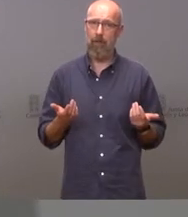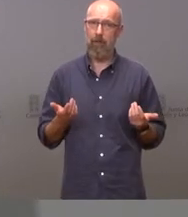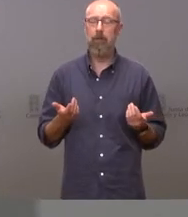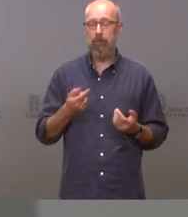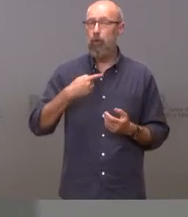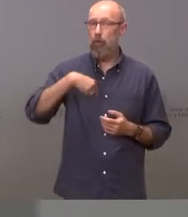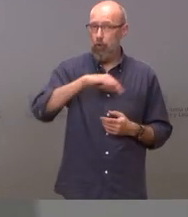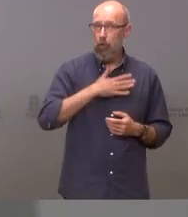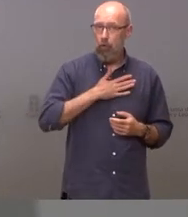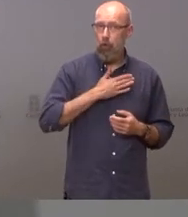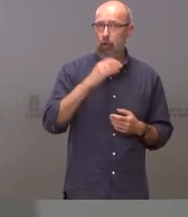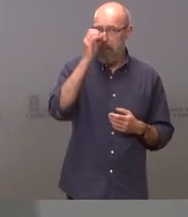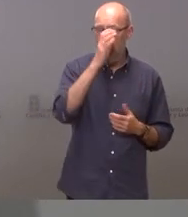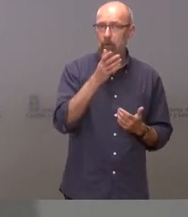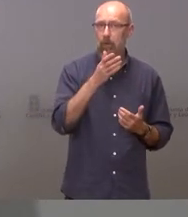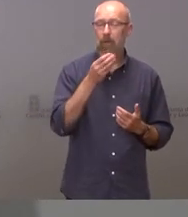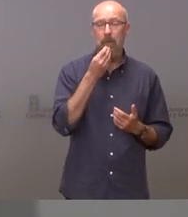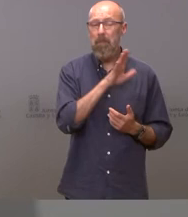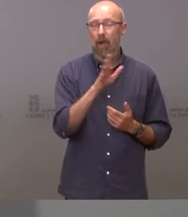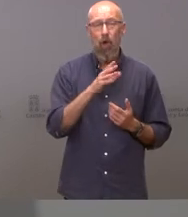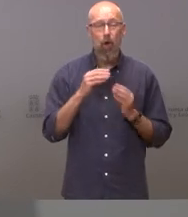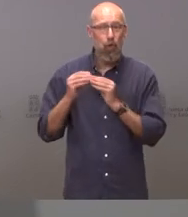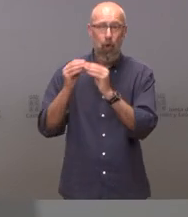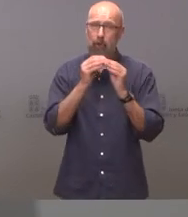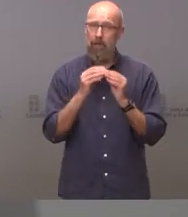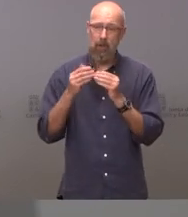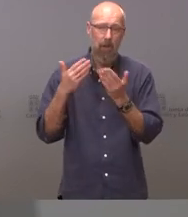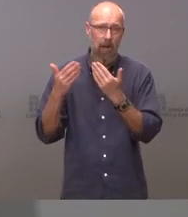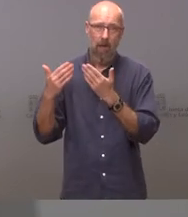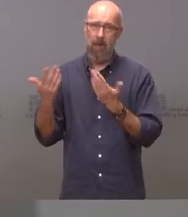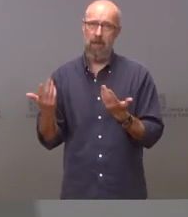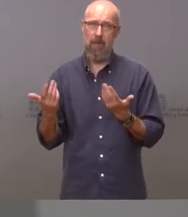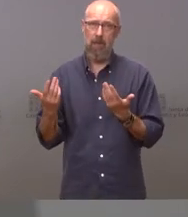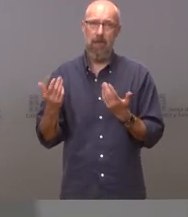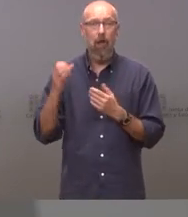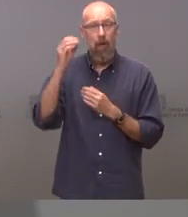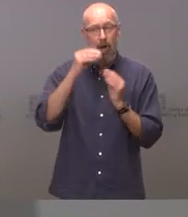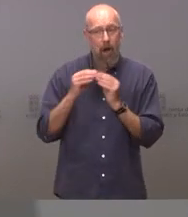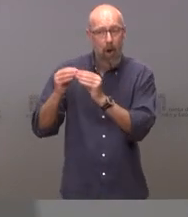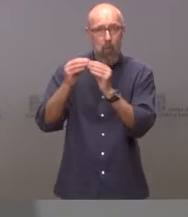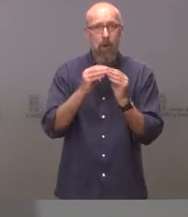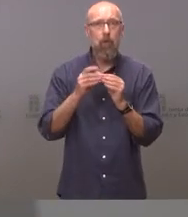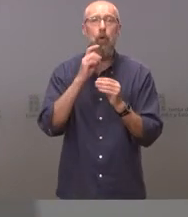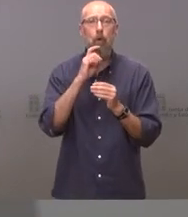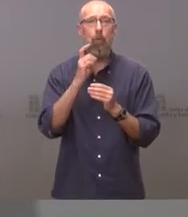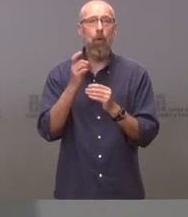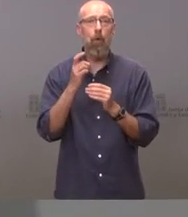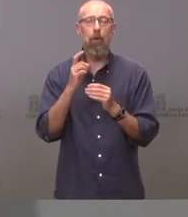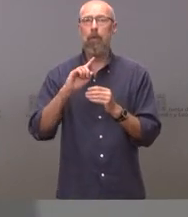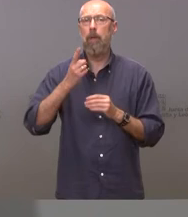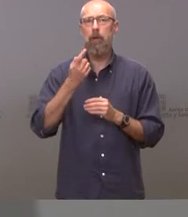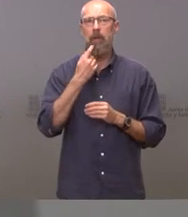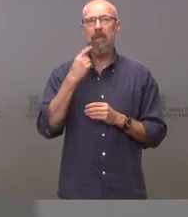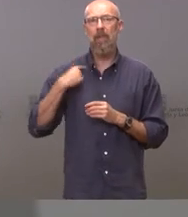creemos que es mejor volver al consenso y para volver al consenso lo primero que hay que hacer es lo que se hizo ayer es abandonar la